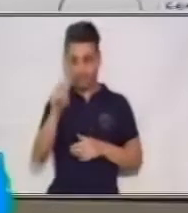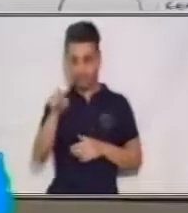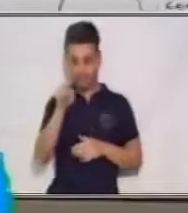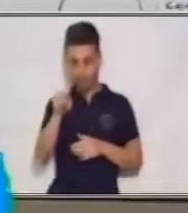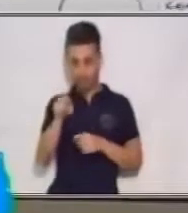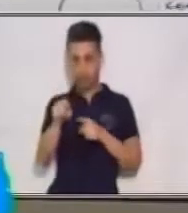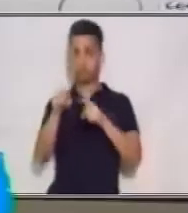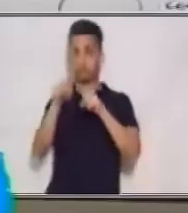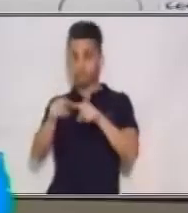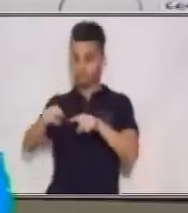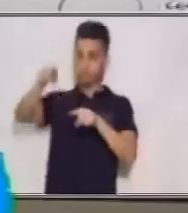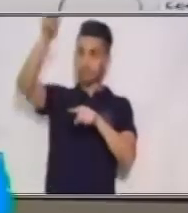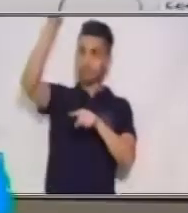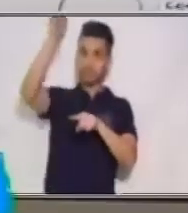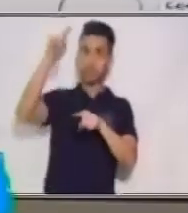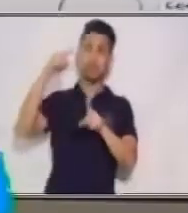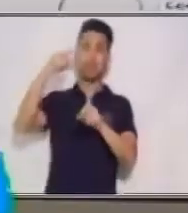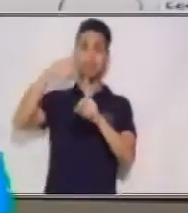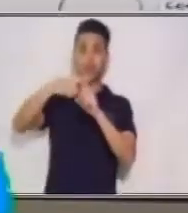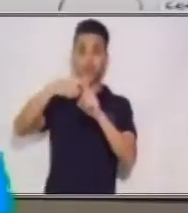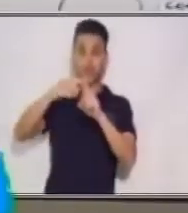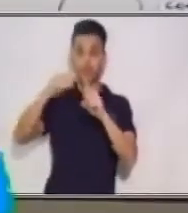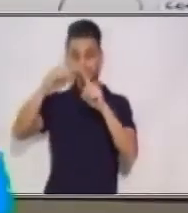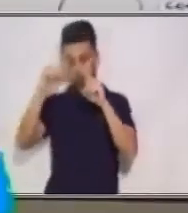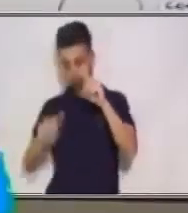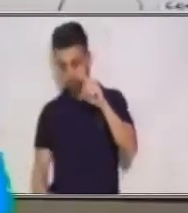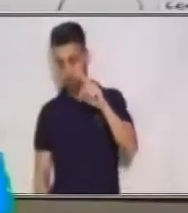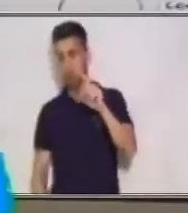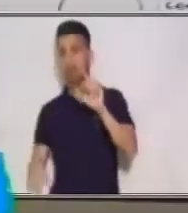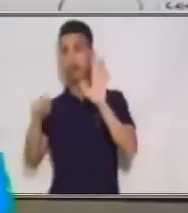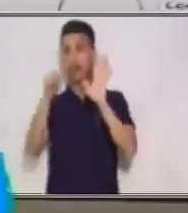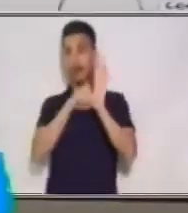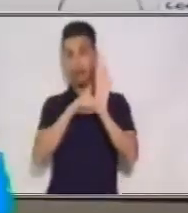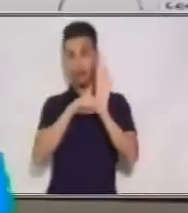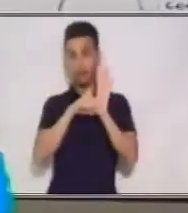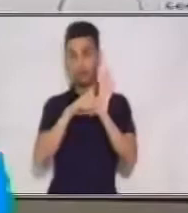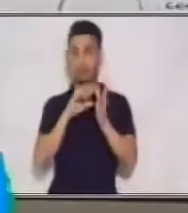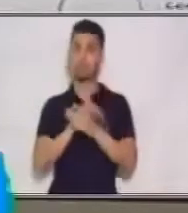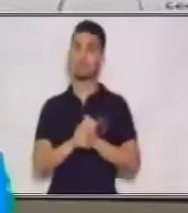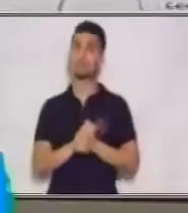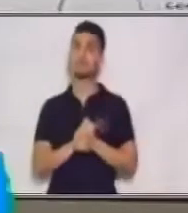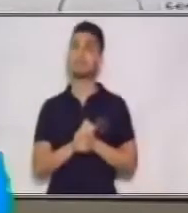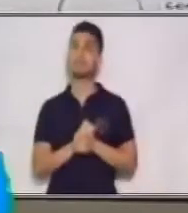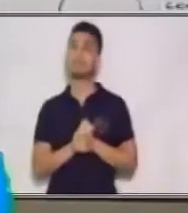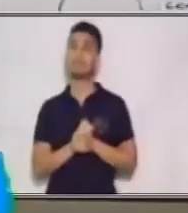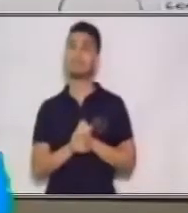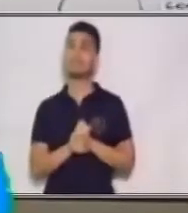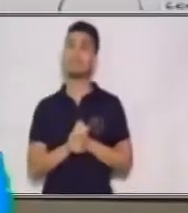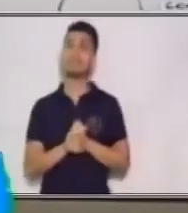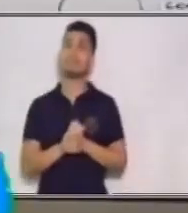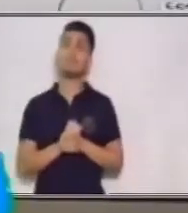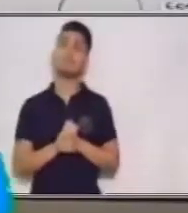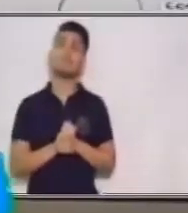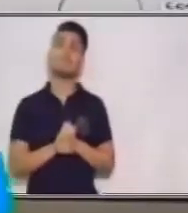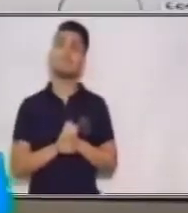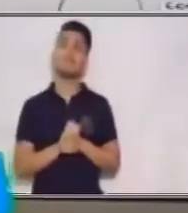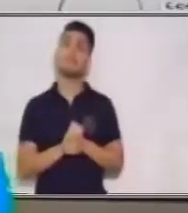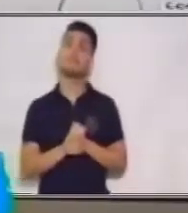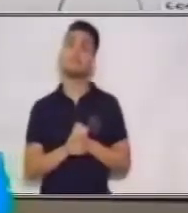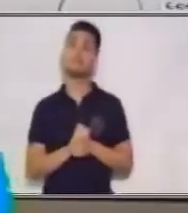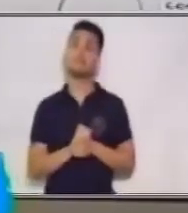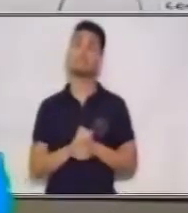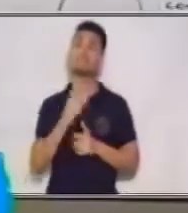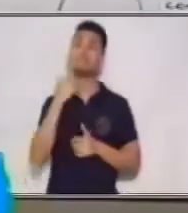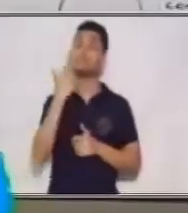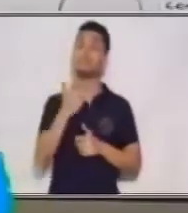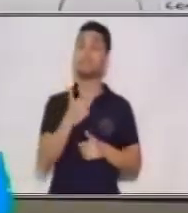positivos y hacia abajo están los números negativos. Cuando dibujamos estas